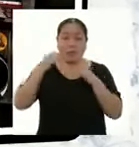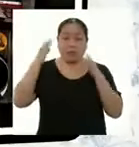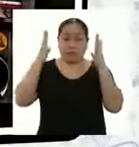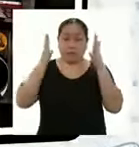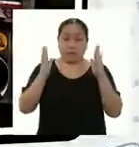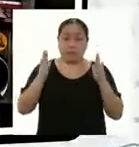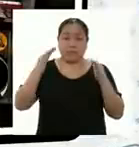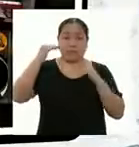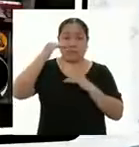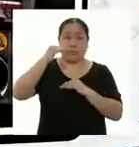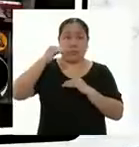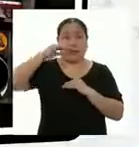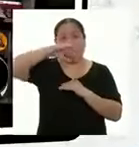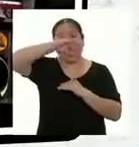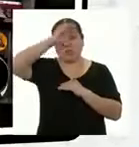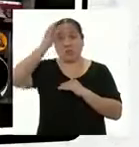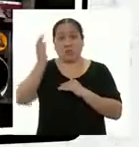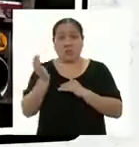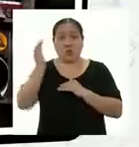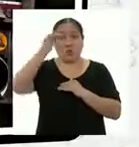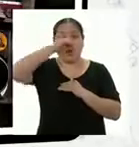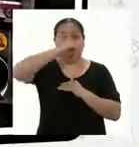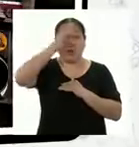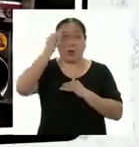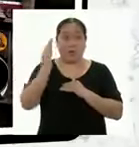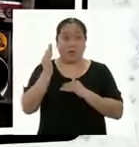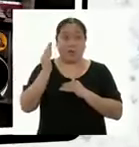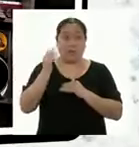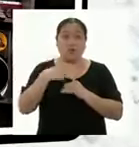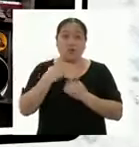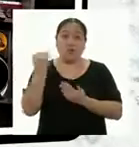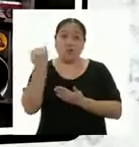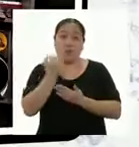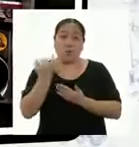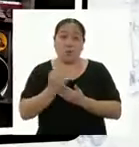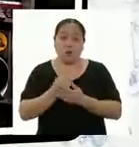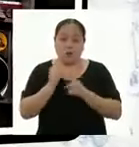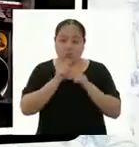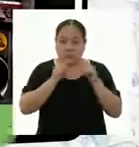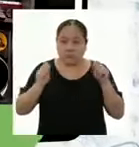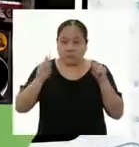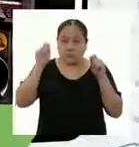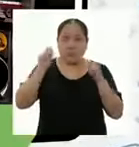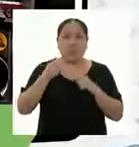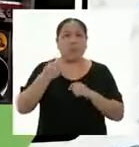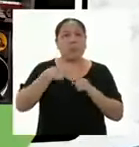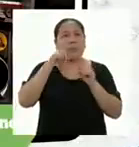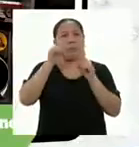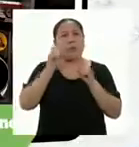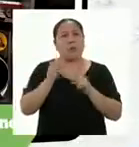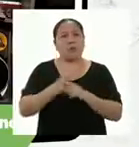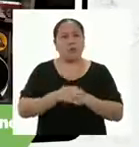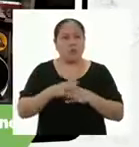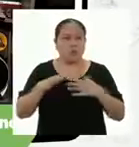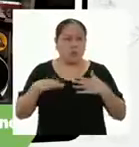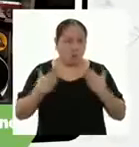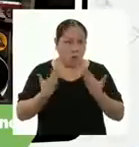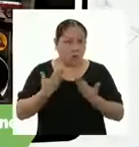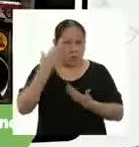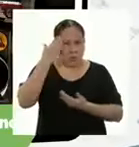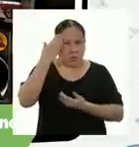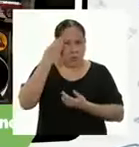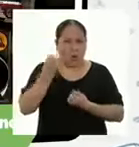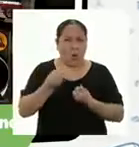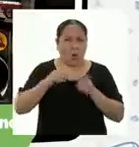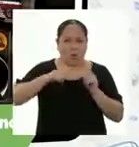y la por la parte superior es circular. La dibujé y anoté sus medidas. Mi pregunta es, ¿se puede calcular el